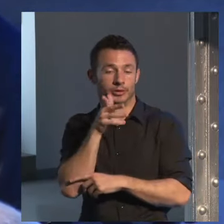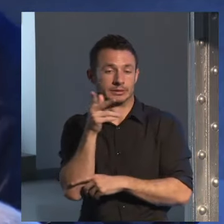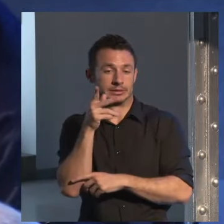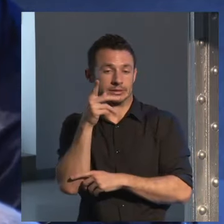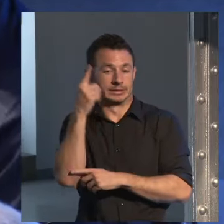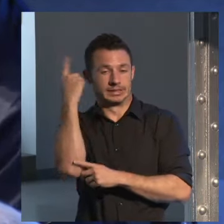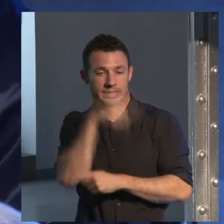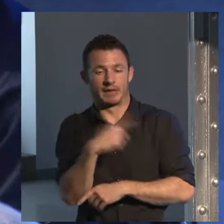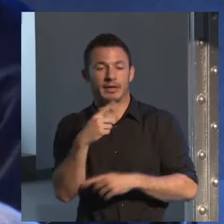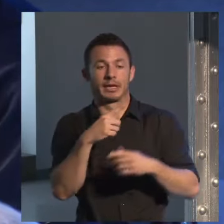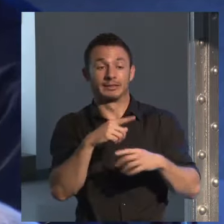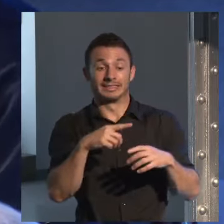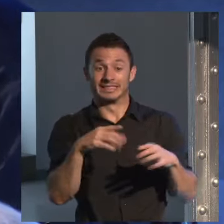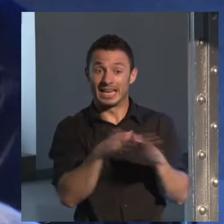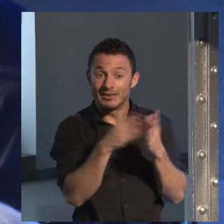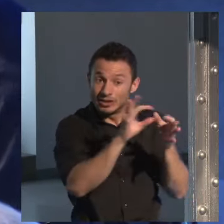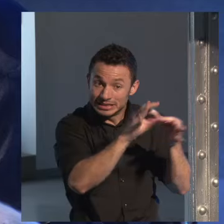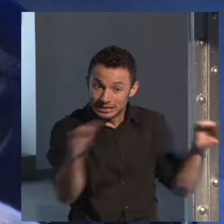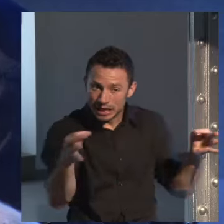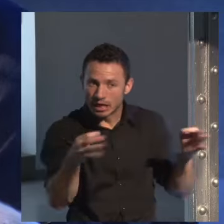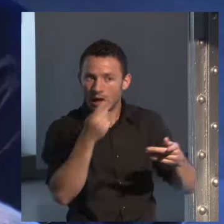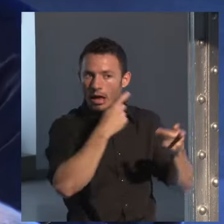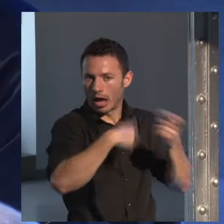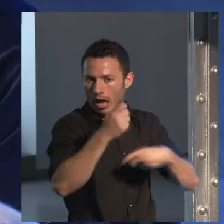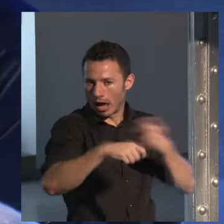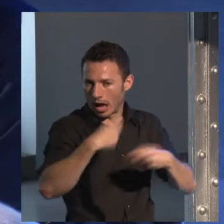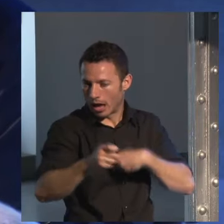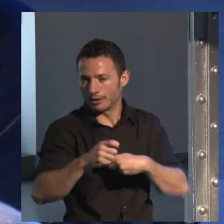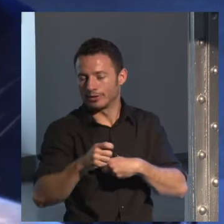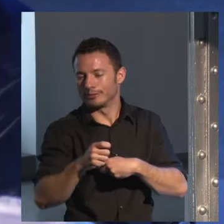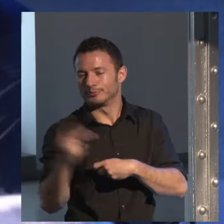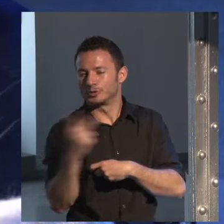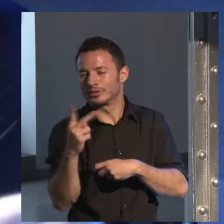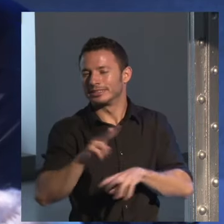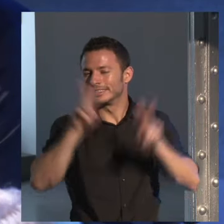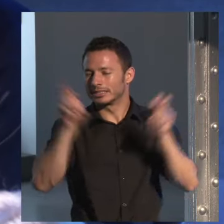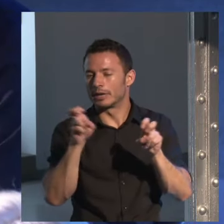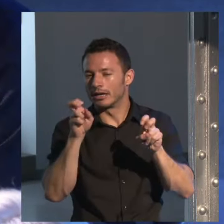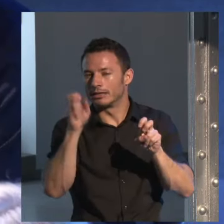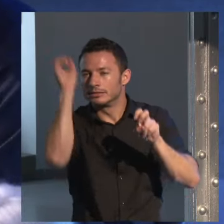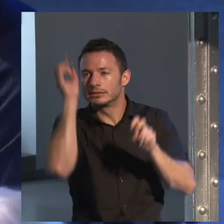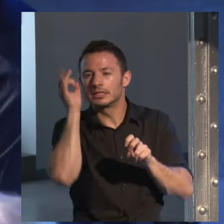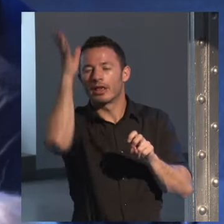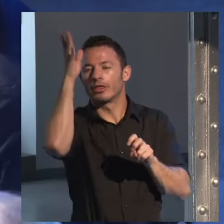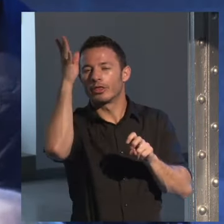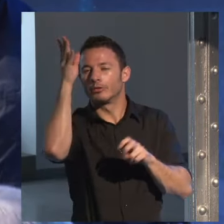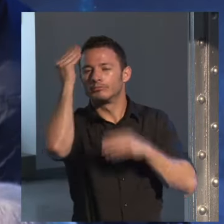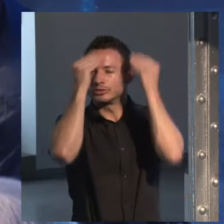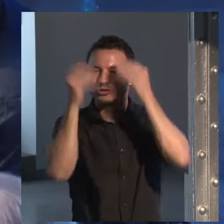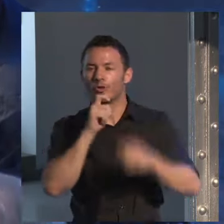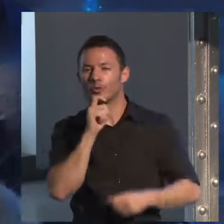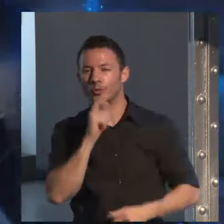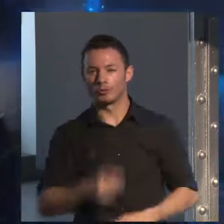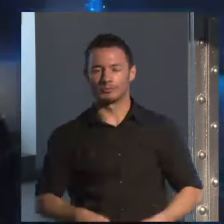imagino que a veces pueden presionar. Pero vosotros, ¿cómo os planteáis ese tema de la creación? Empieza tú. Mira,